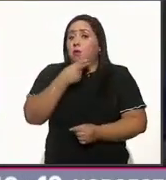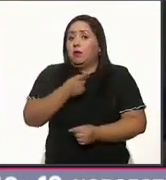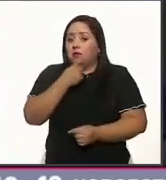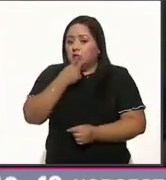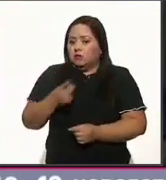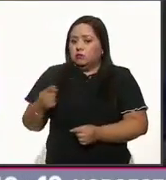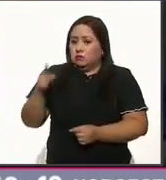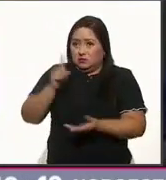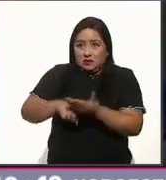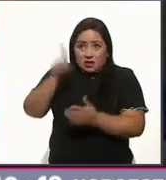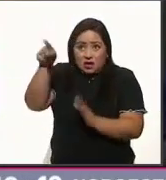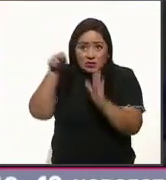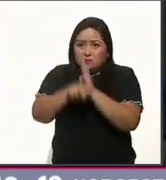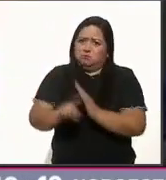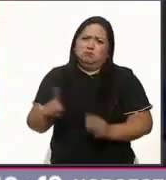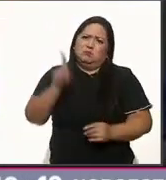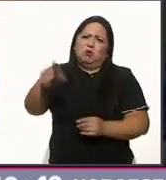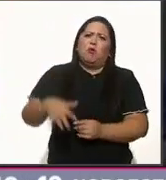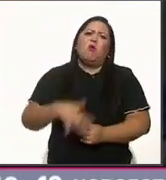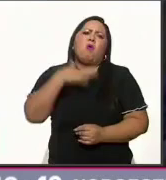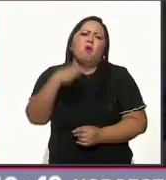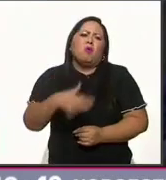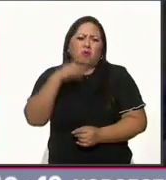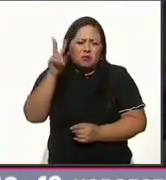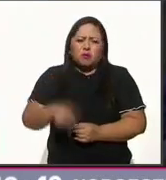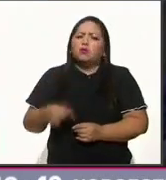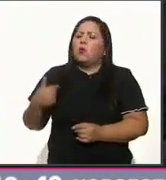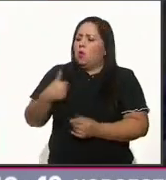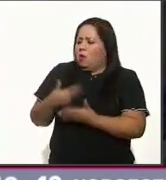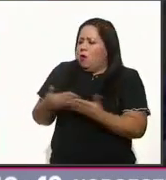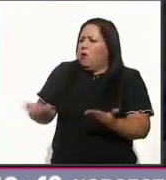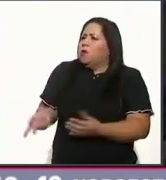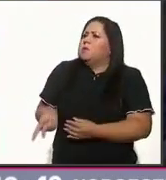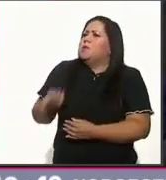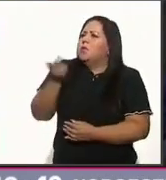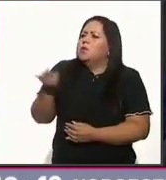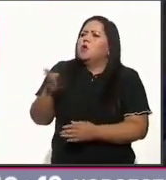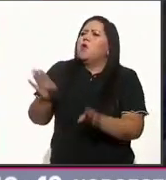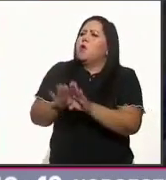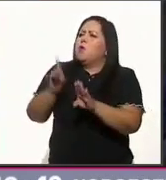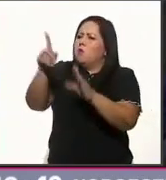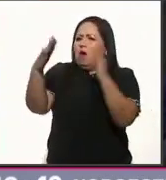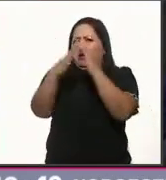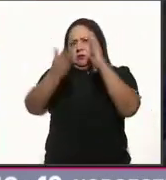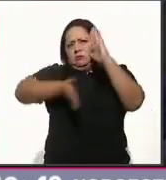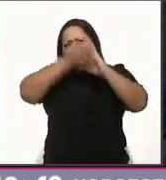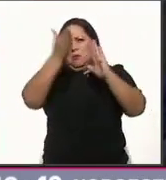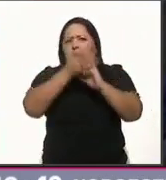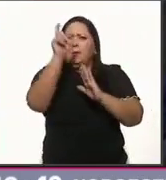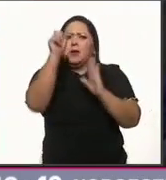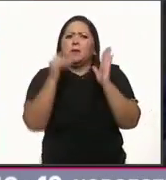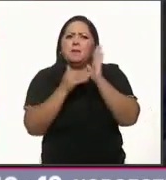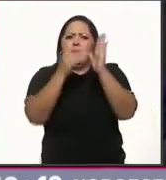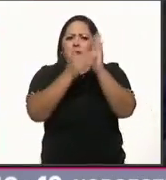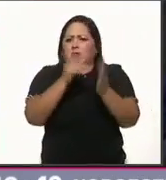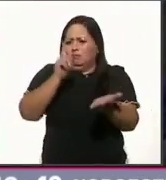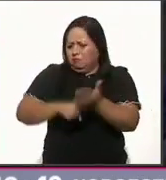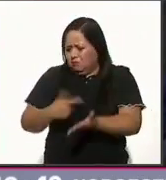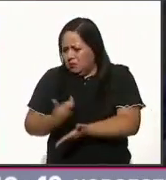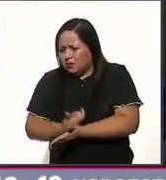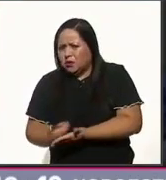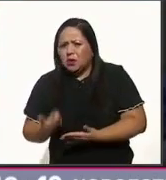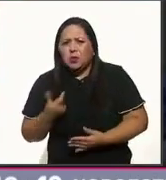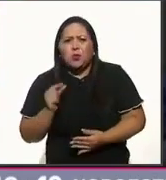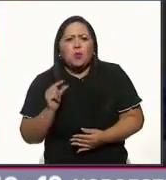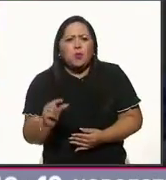que no solo es asesino sino corrupto. Yo le pregunto, García Luna, ¿cómo construye una casa de 20 millones de pesos cuando su sueldo no da para